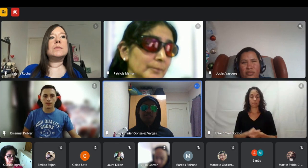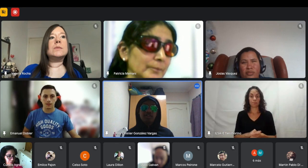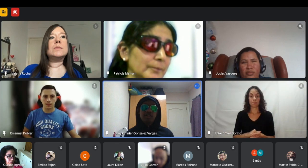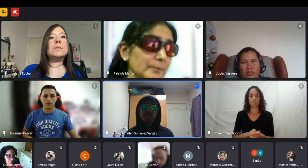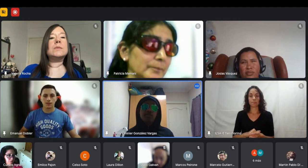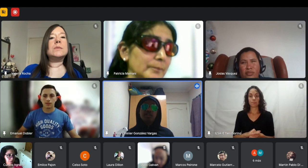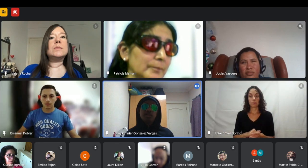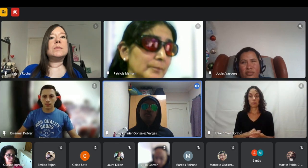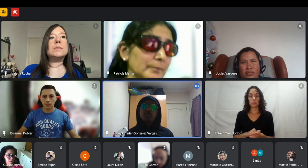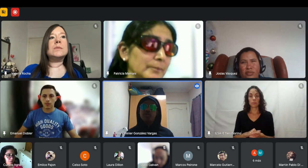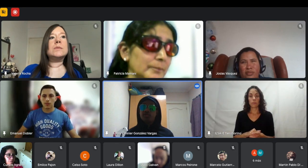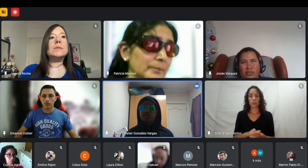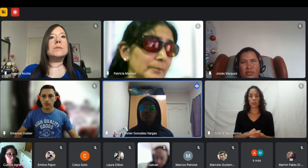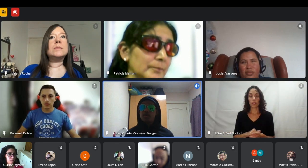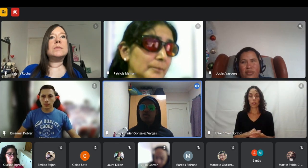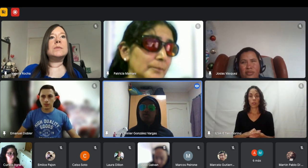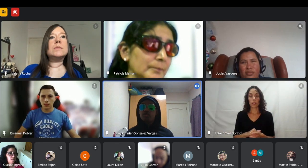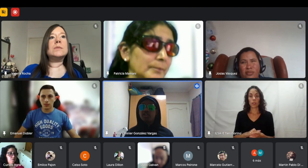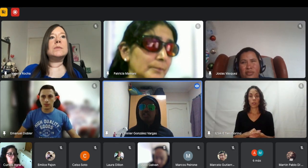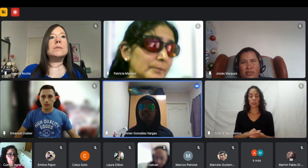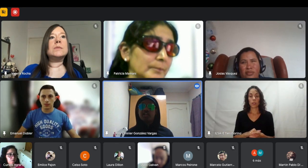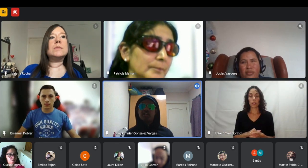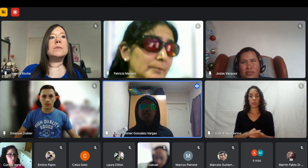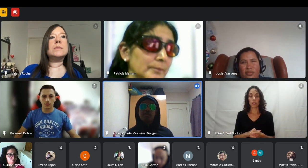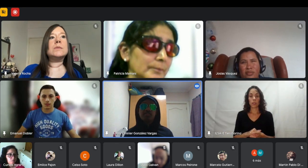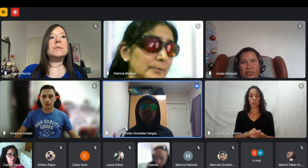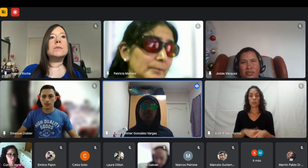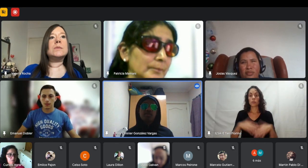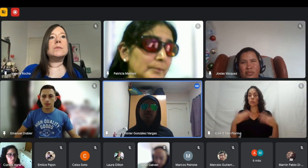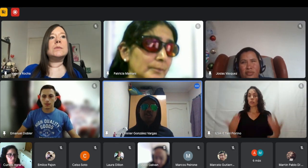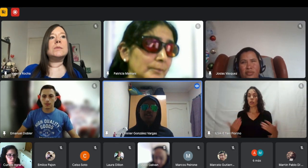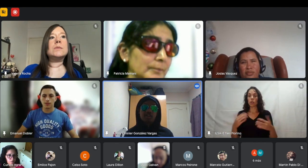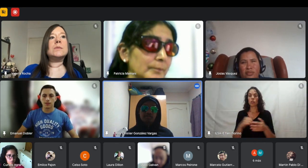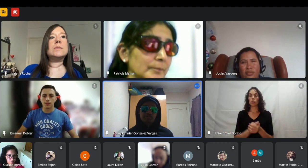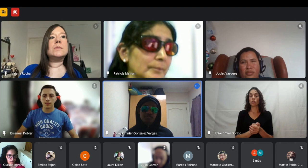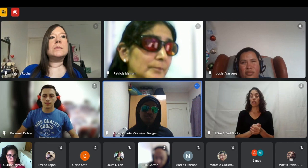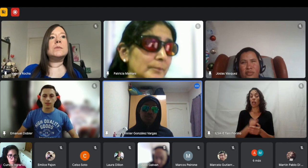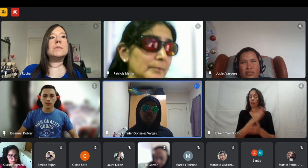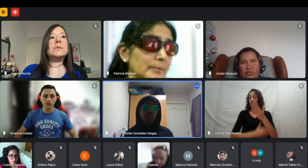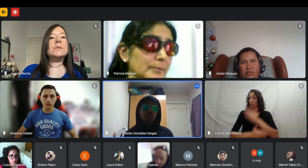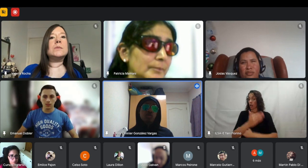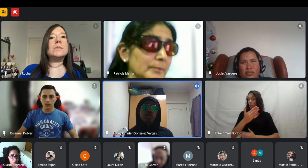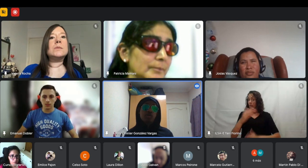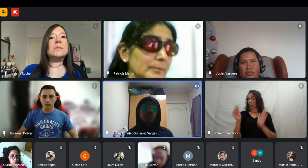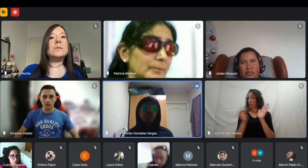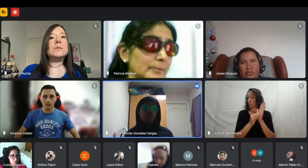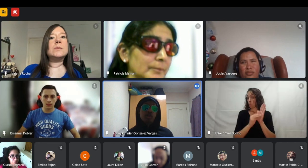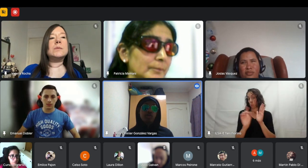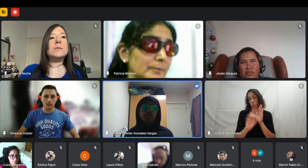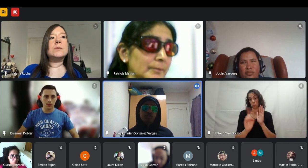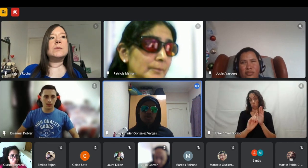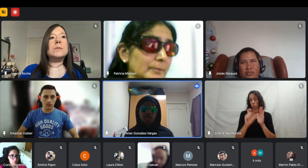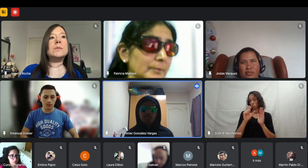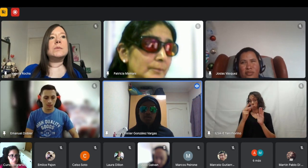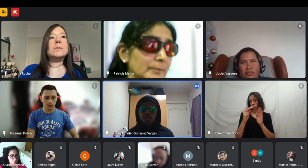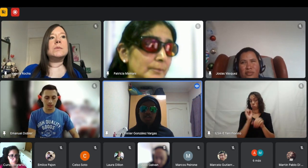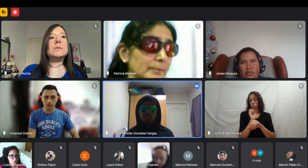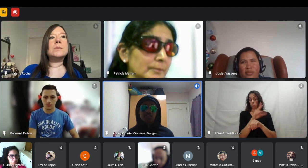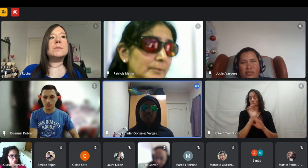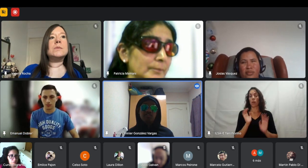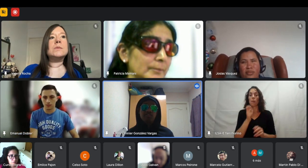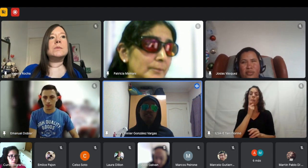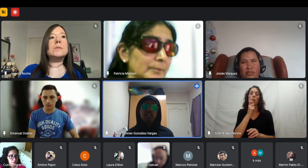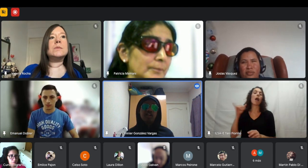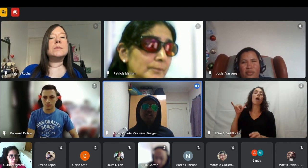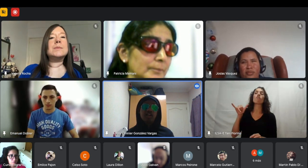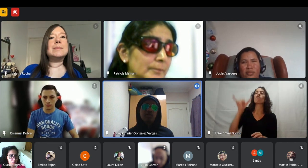courier y mandé el currículum tampoco puse que tenía la discapacidad porque yo no voy a conducir un avión por ejemplo que